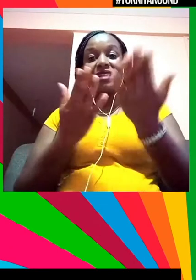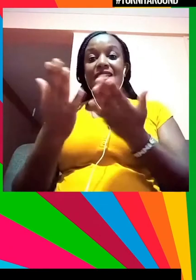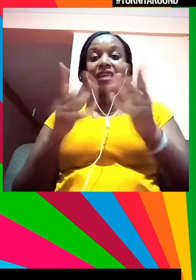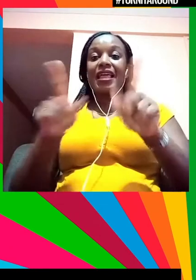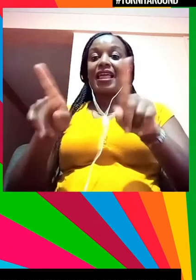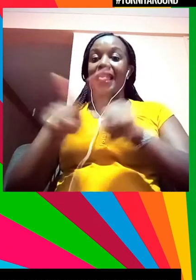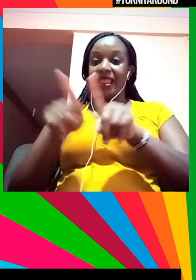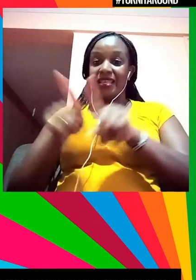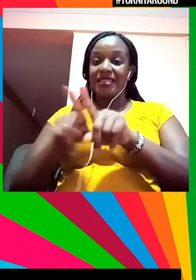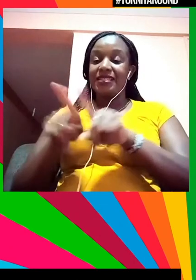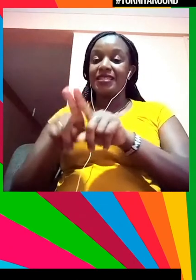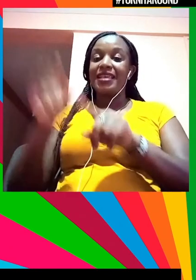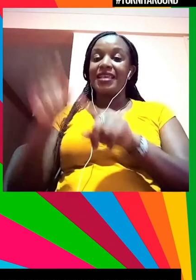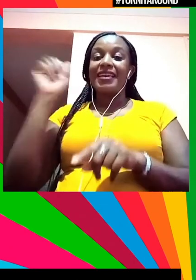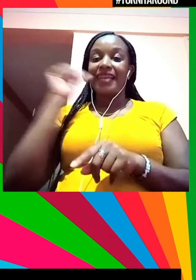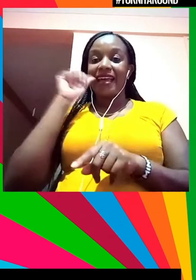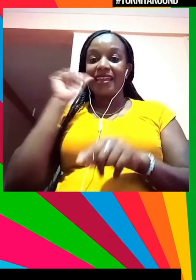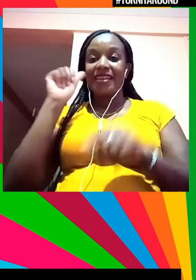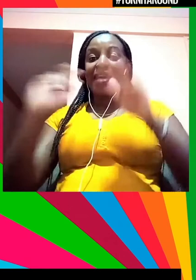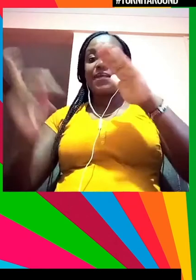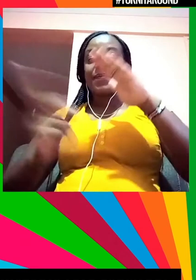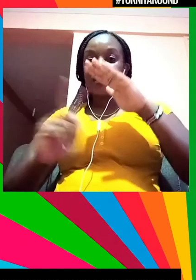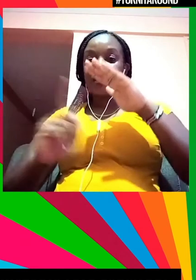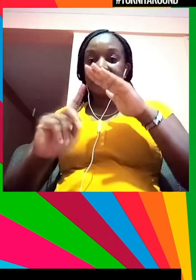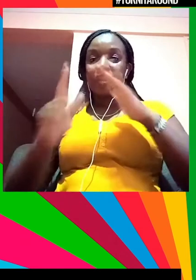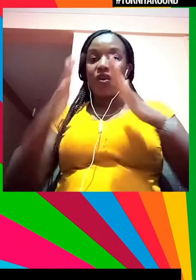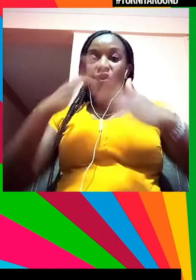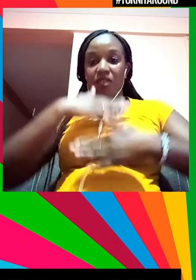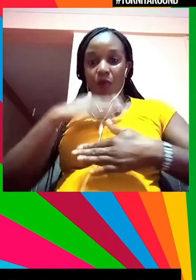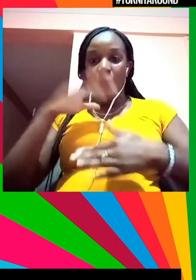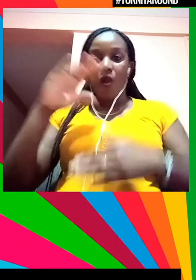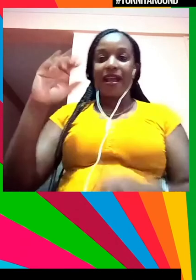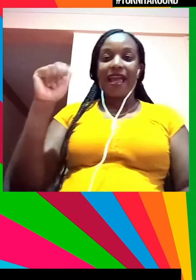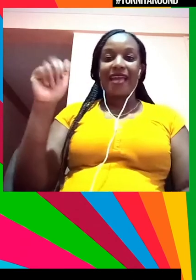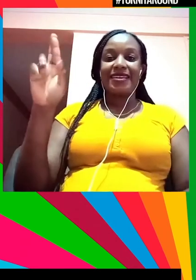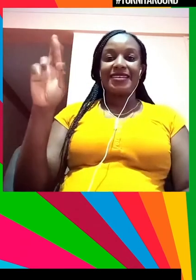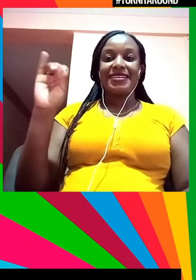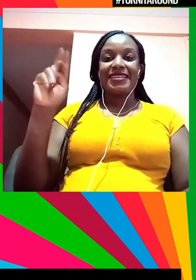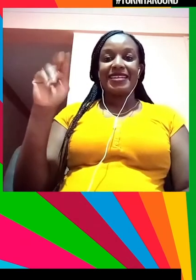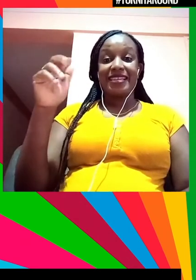Canadá actualmente. Bienvenida Karina Gould, un placer verte.